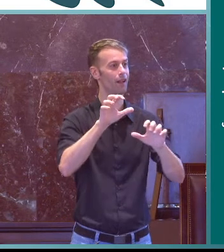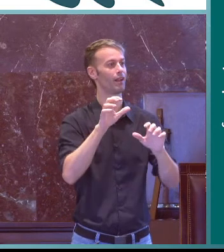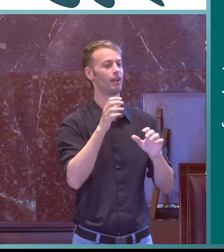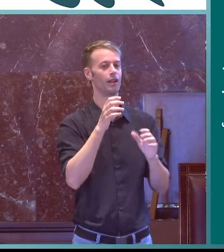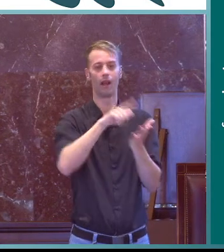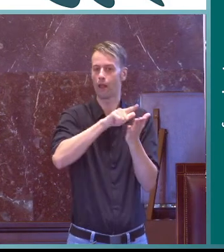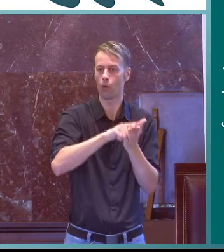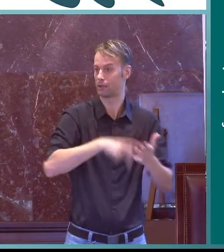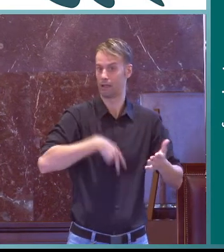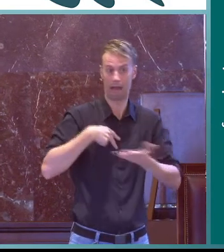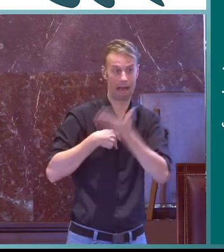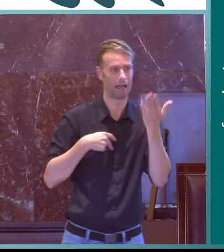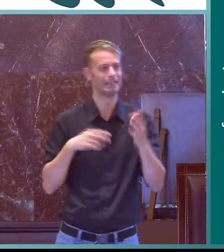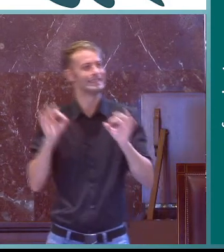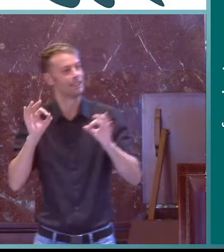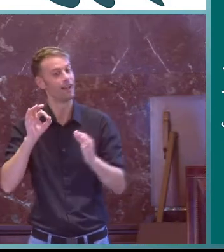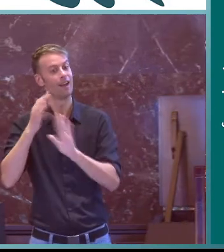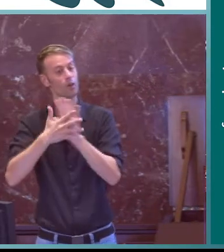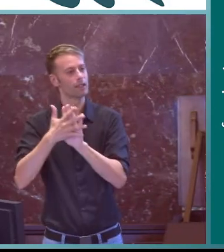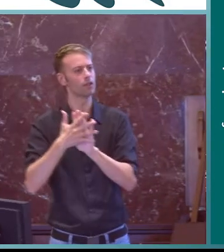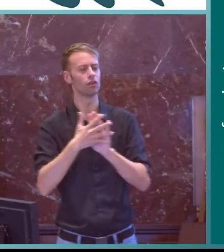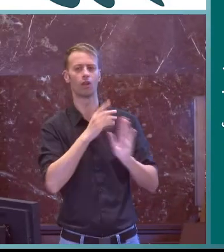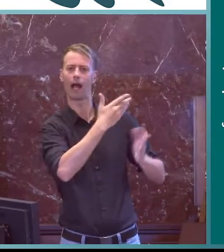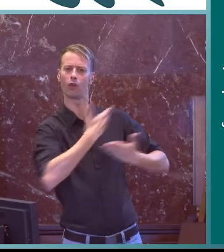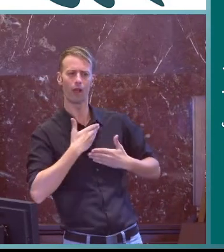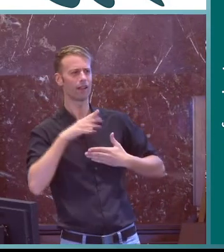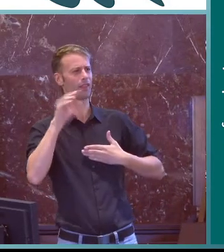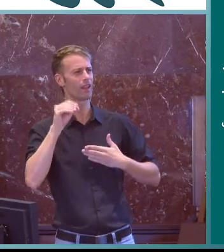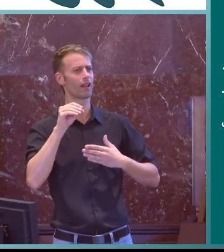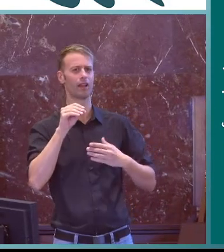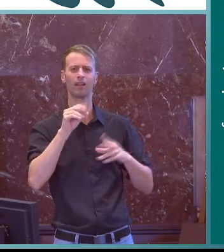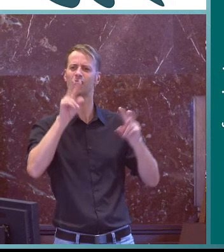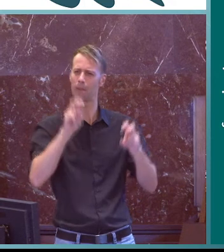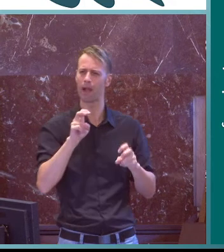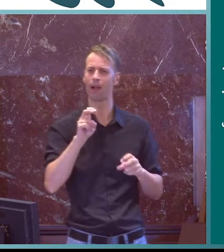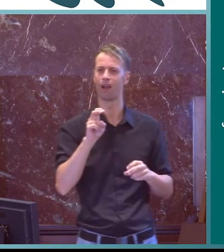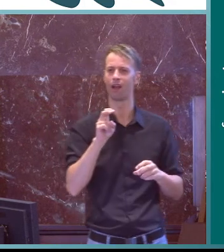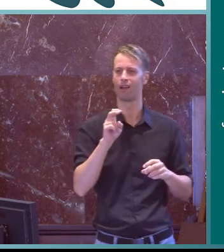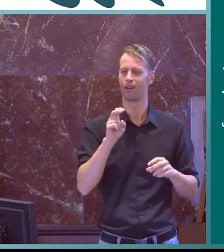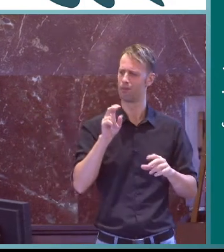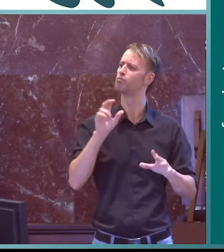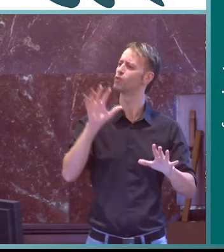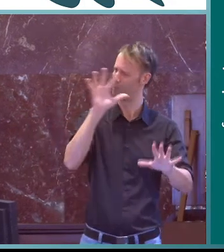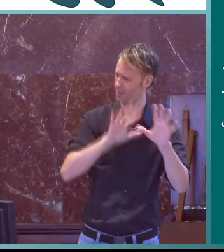la forma en la que la enseñanza y aprendizaje de las lenguas en general y en particular hablando de las lenguas de signos